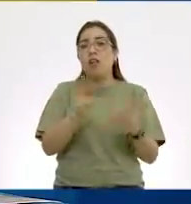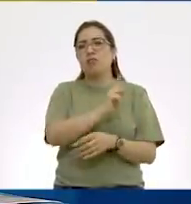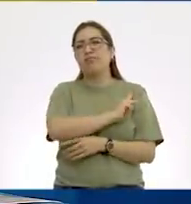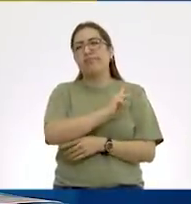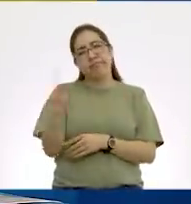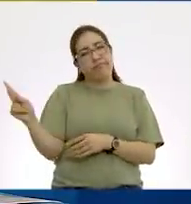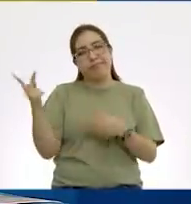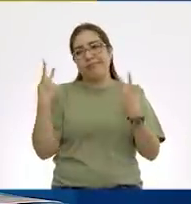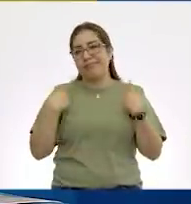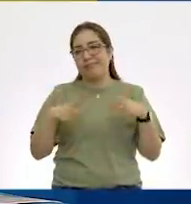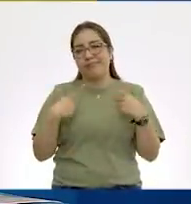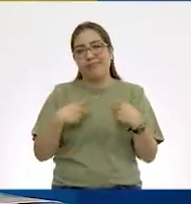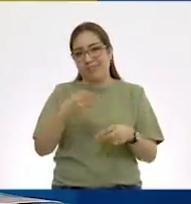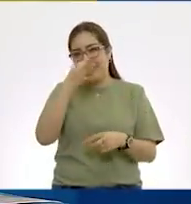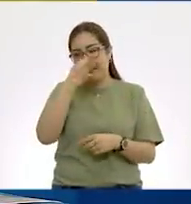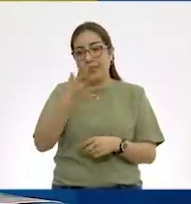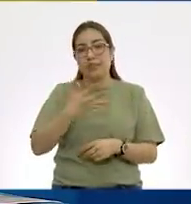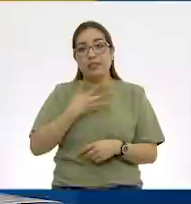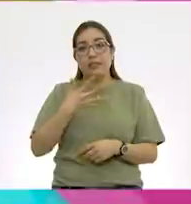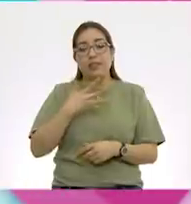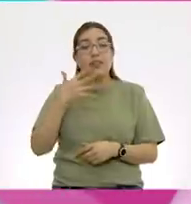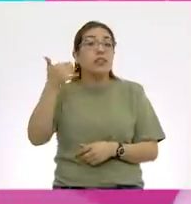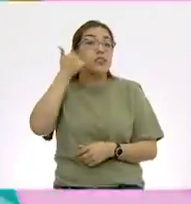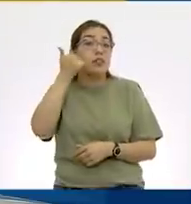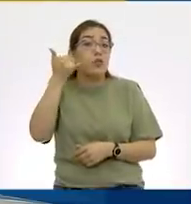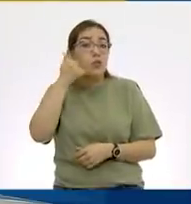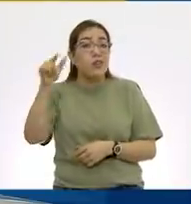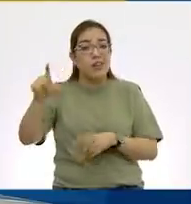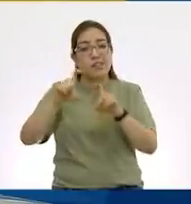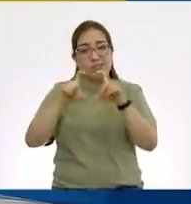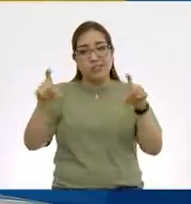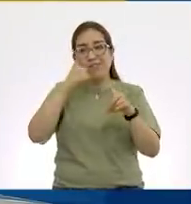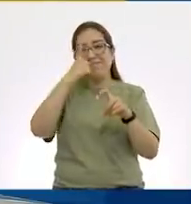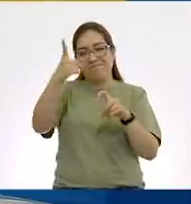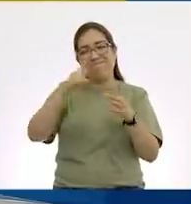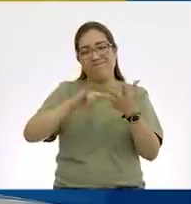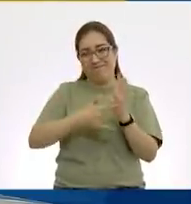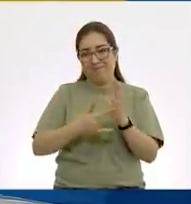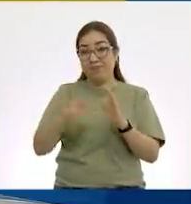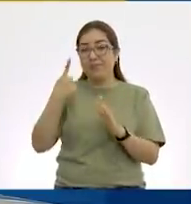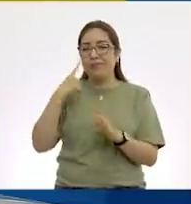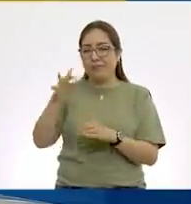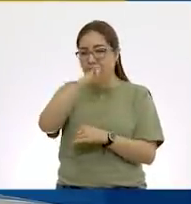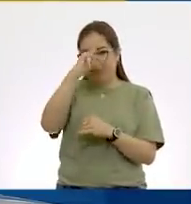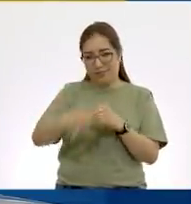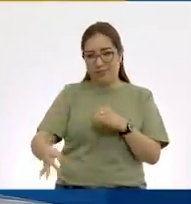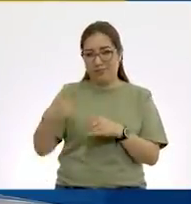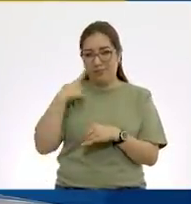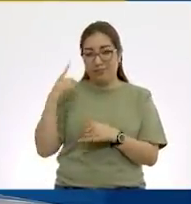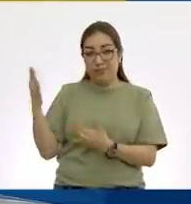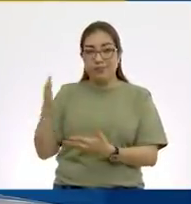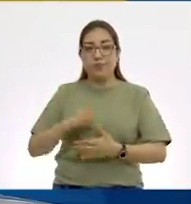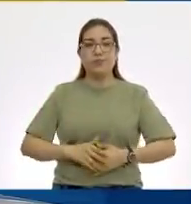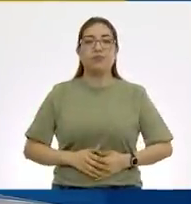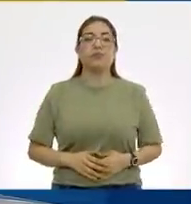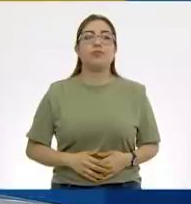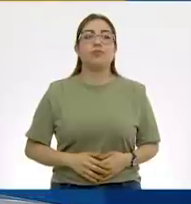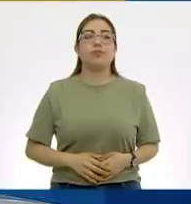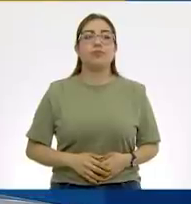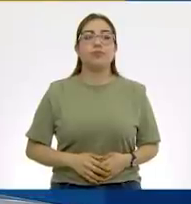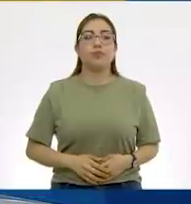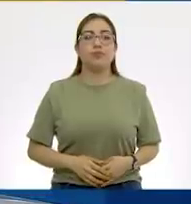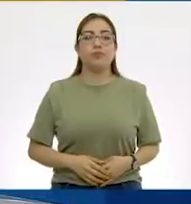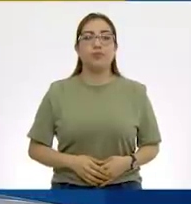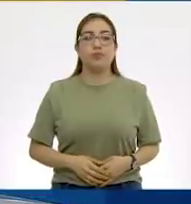personas tienen celular, la hora está ahí muy precisa, ¿no? Vamos a ver este último ejemplo. ¿De acuerdo? Para nuestros niños en